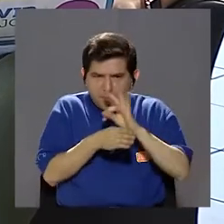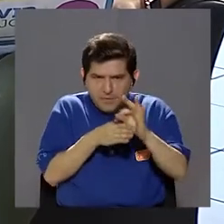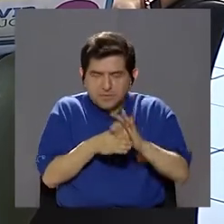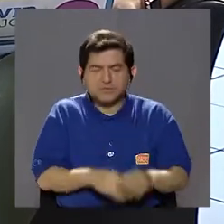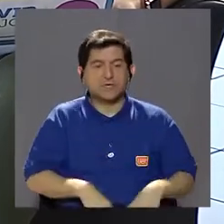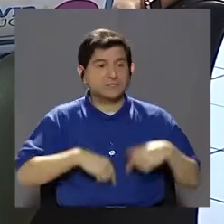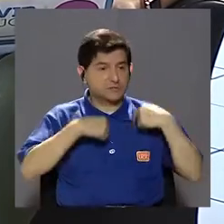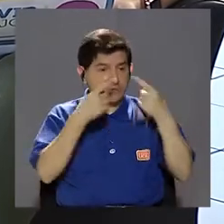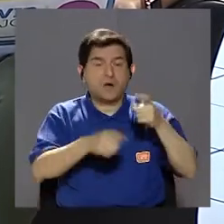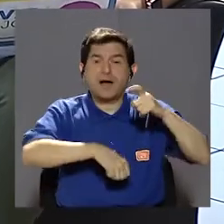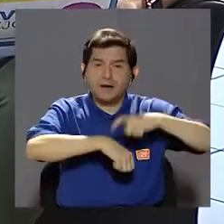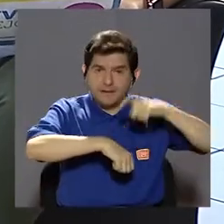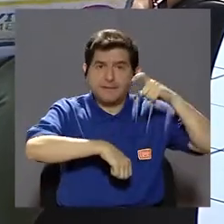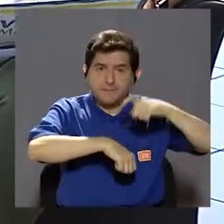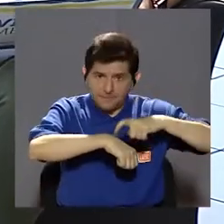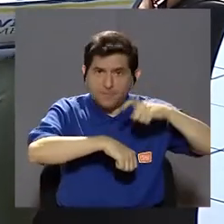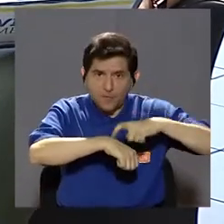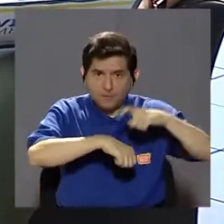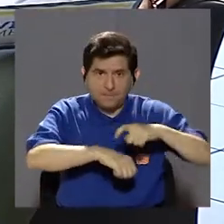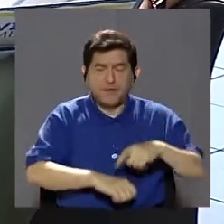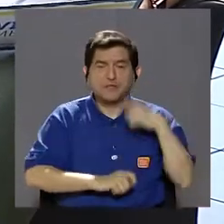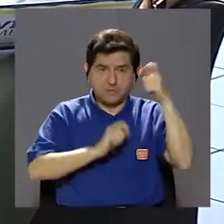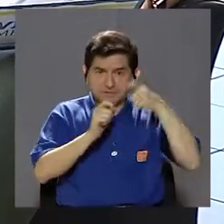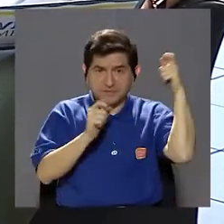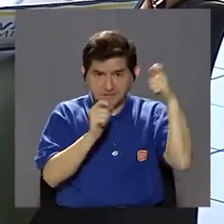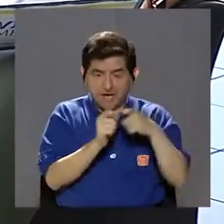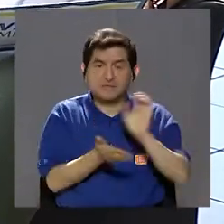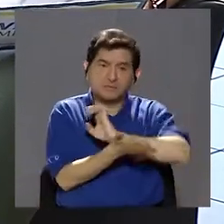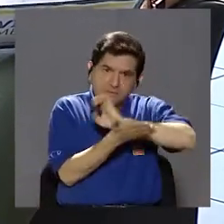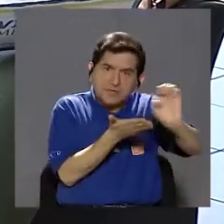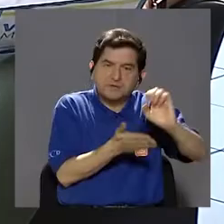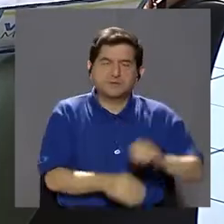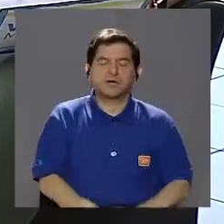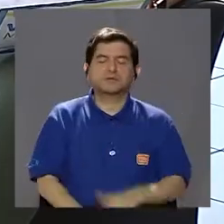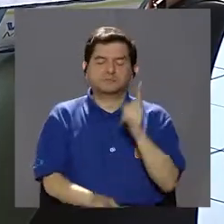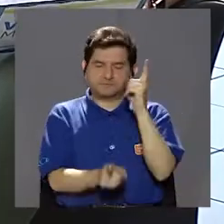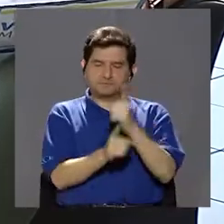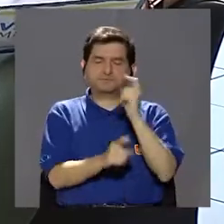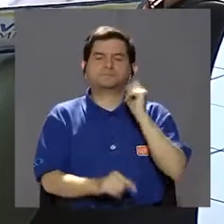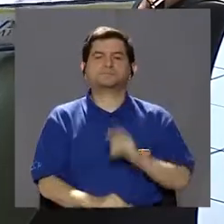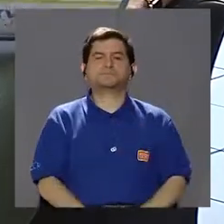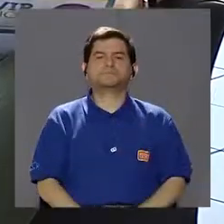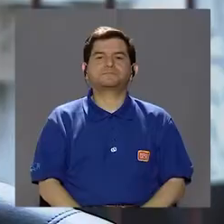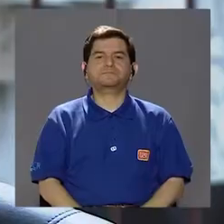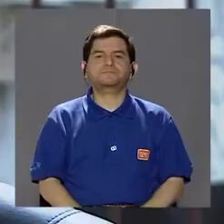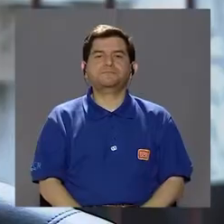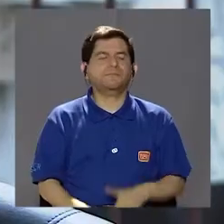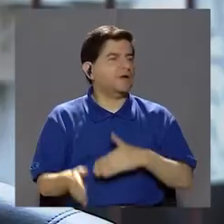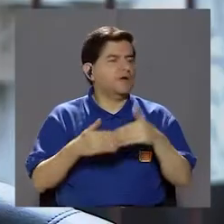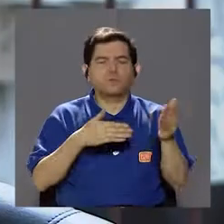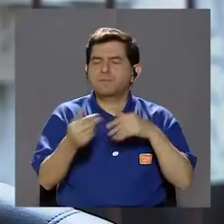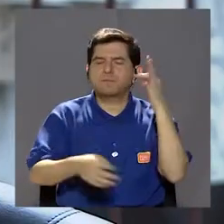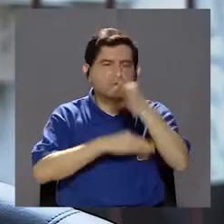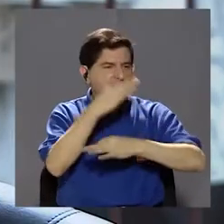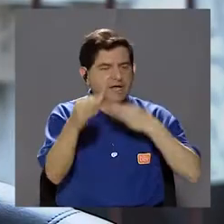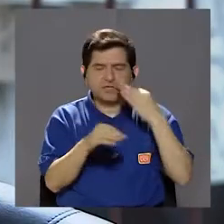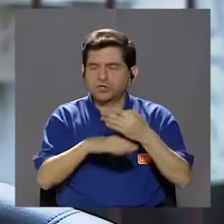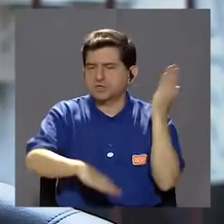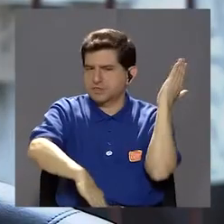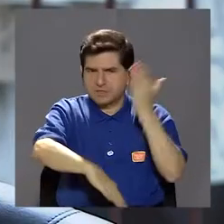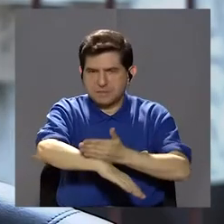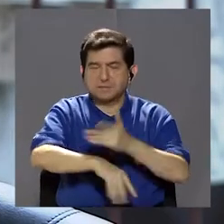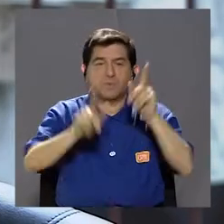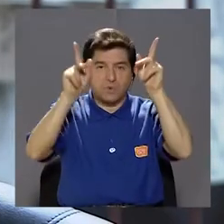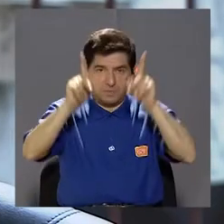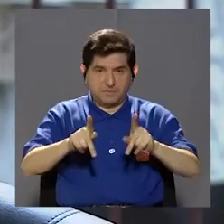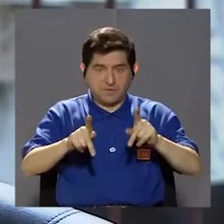terapéutico, hay que acudir en el momento, en un momento clave para prevenir, ¿verdad? Exacto. En cualquier tipo de lesión, no